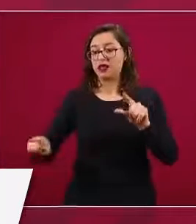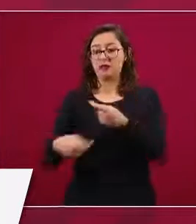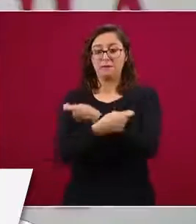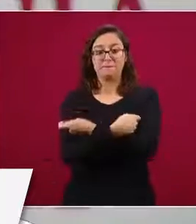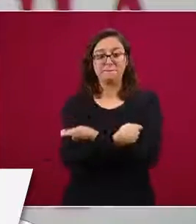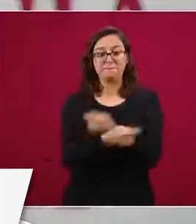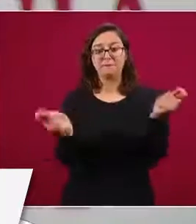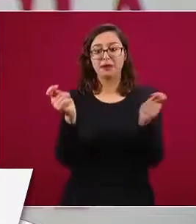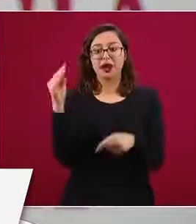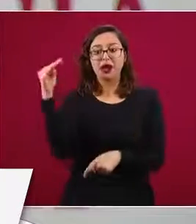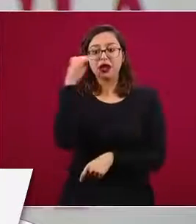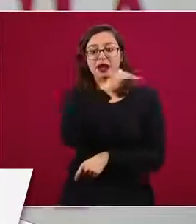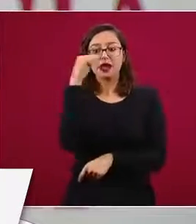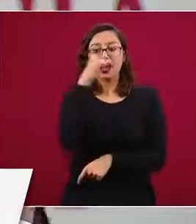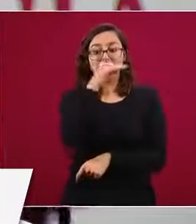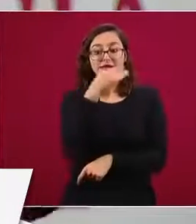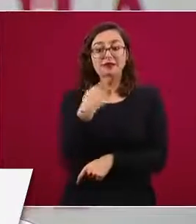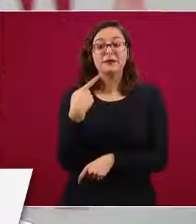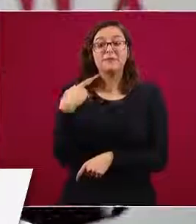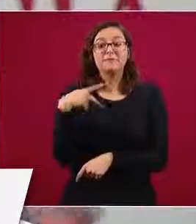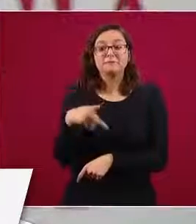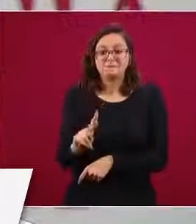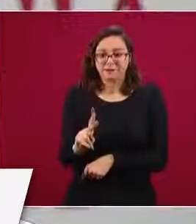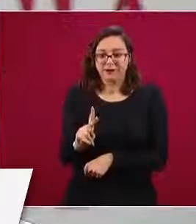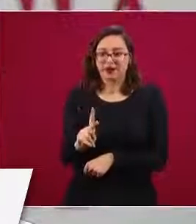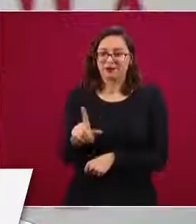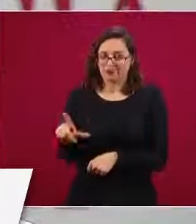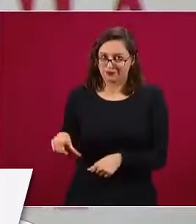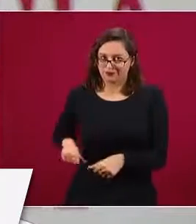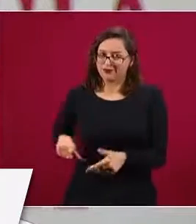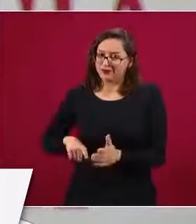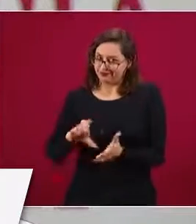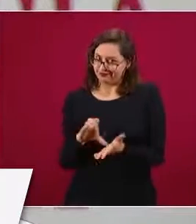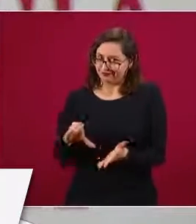va a pagar o el precio en el cual se va a comprar.